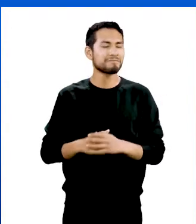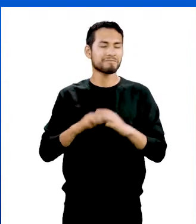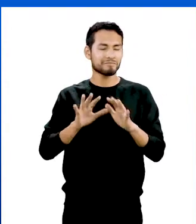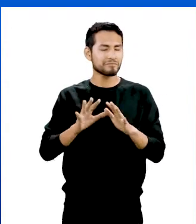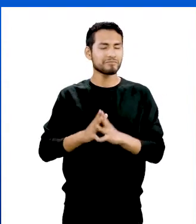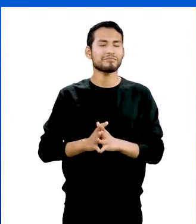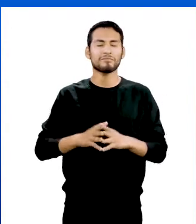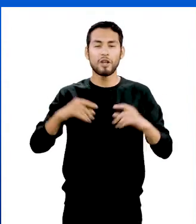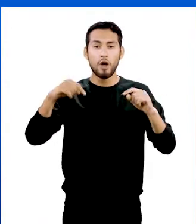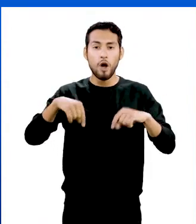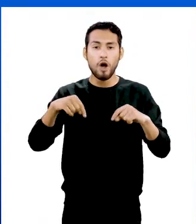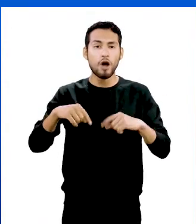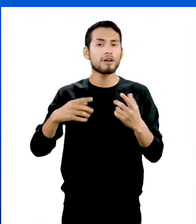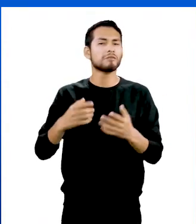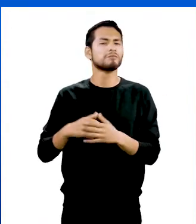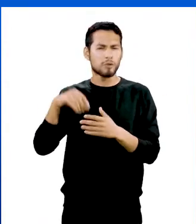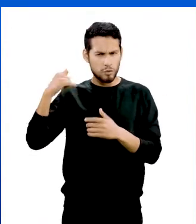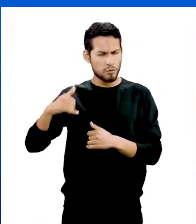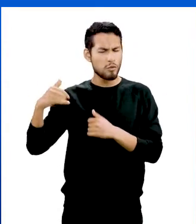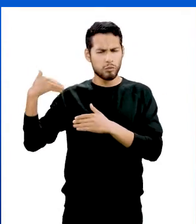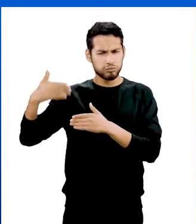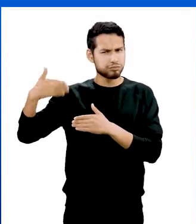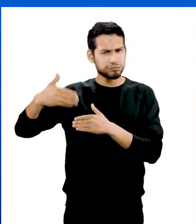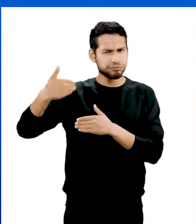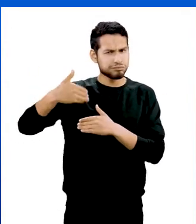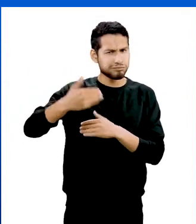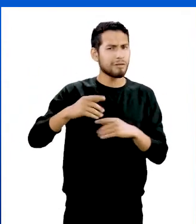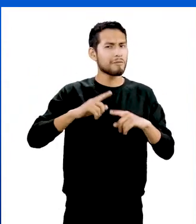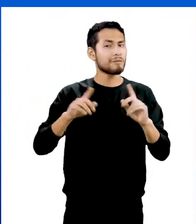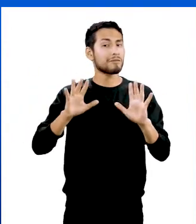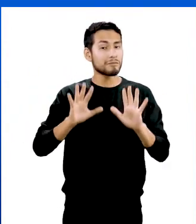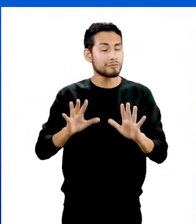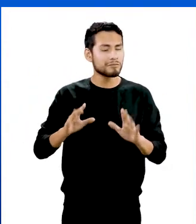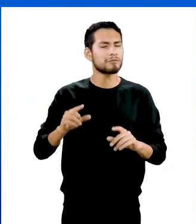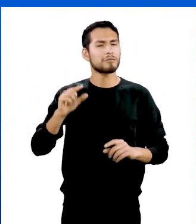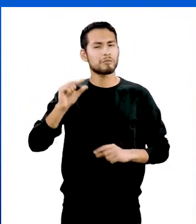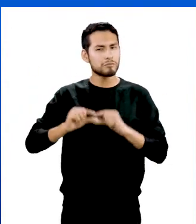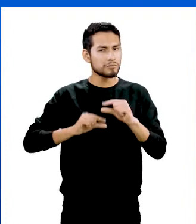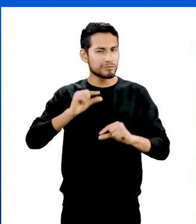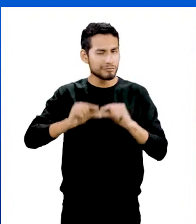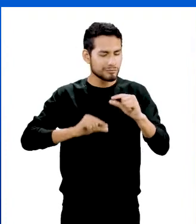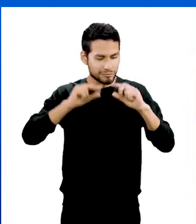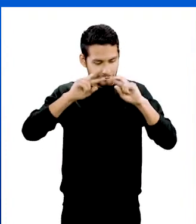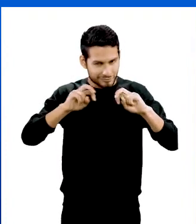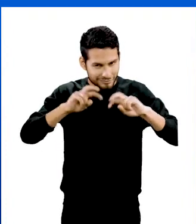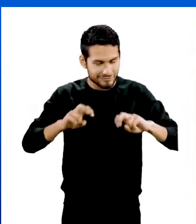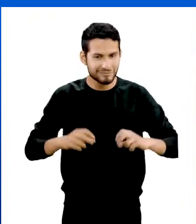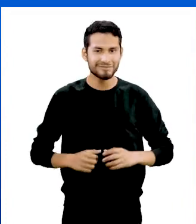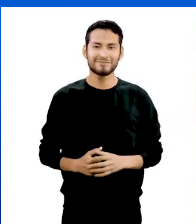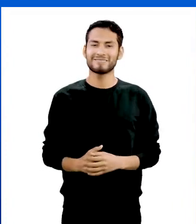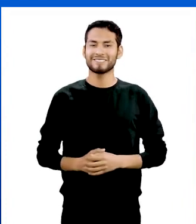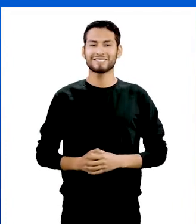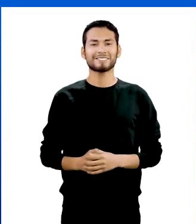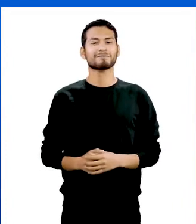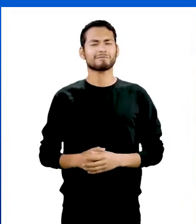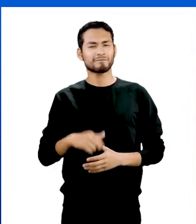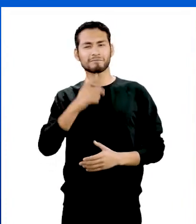que en realidad nos acompañará en más de una ocasión, pero vamos a ir desplegándolo poco a poco.